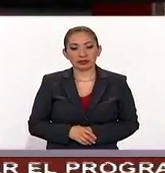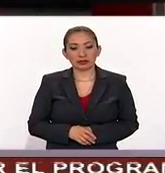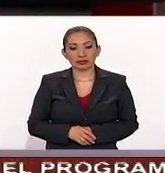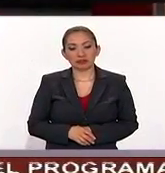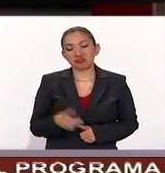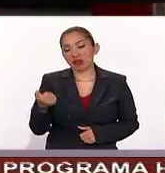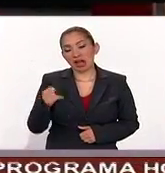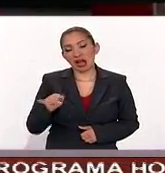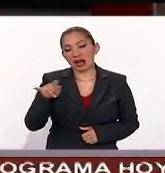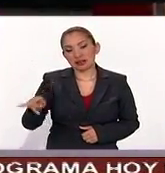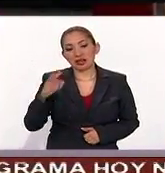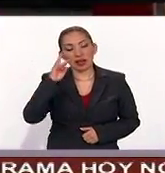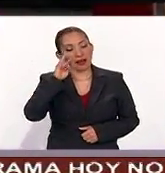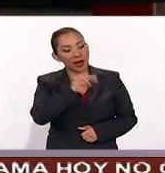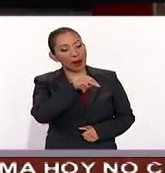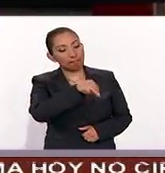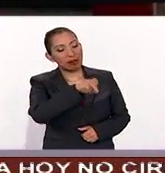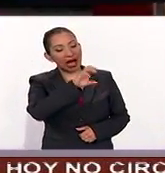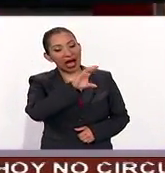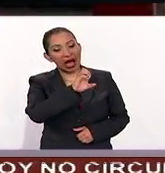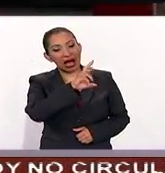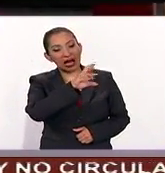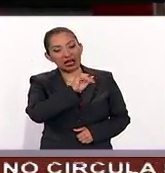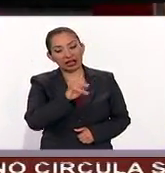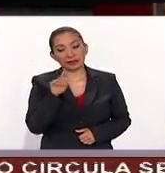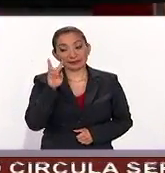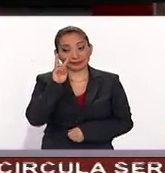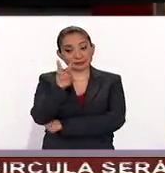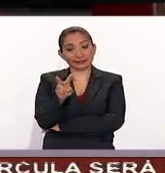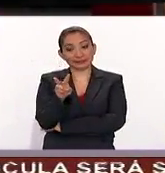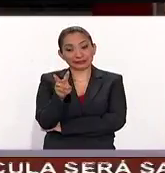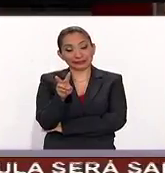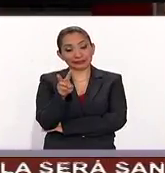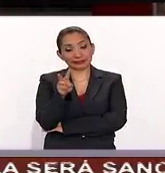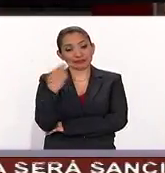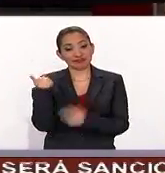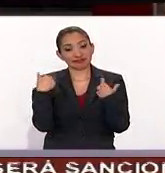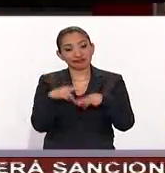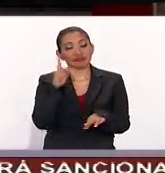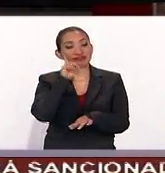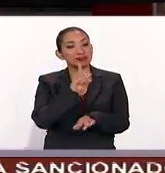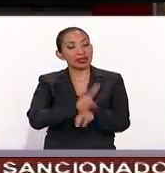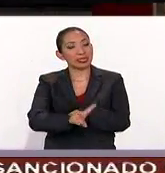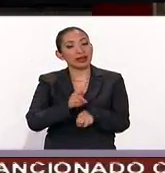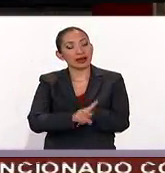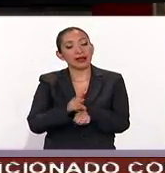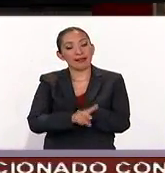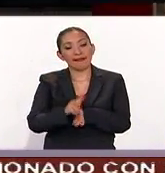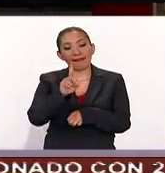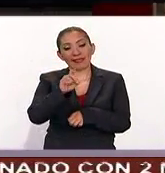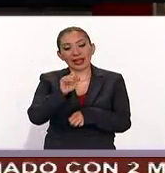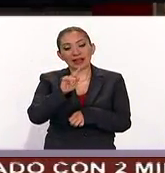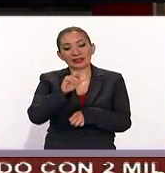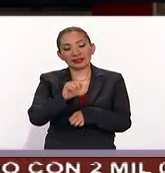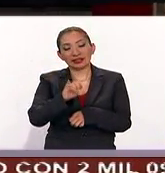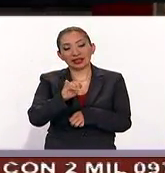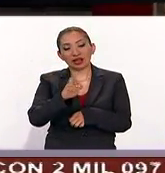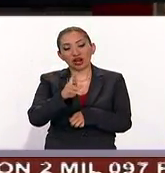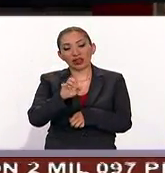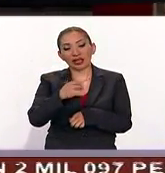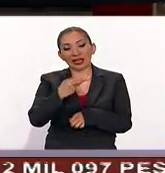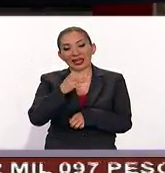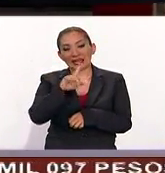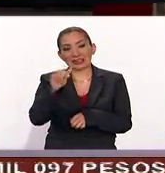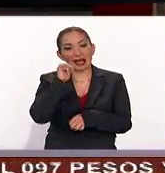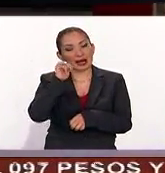Y así, así veía Macri a la canciller venezolana, Delcy Rodríguez. Esto sucedió